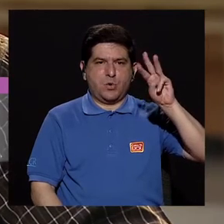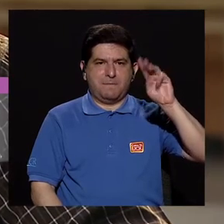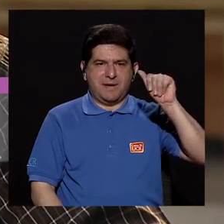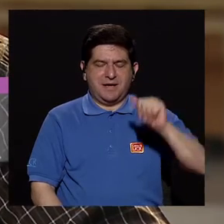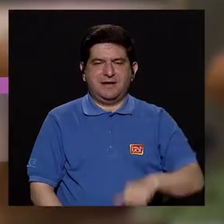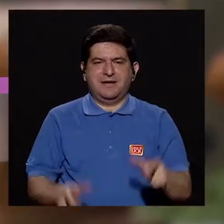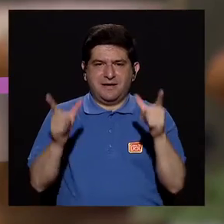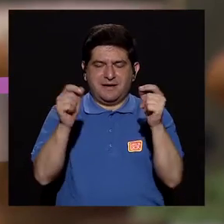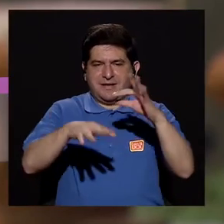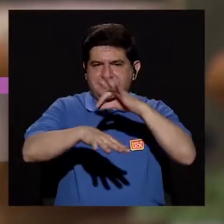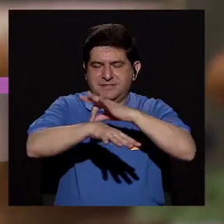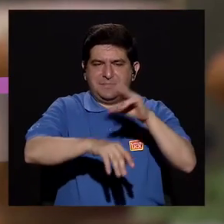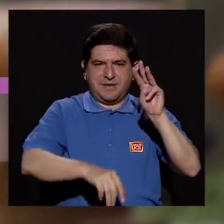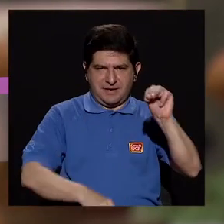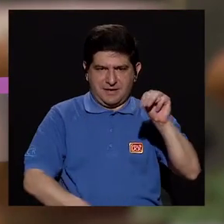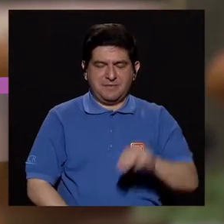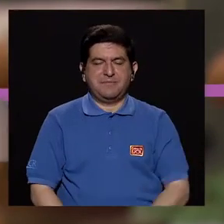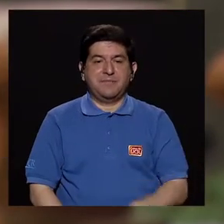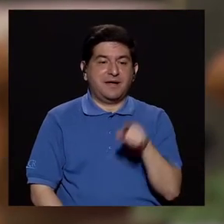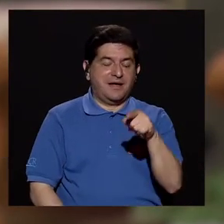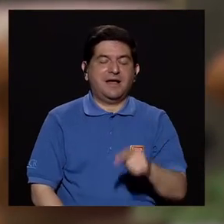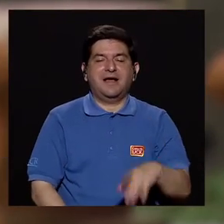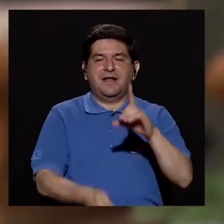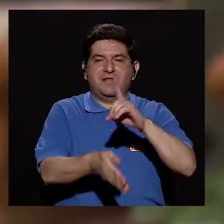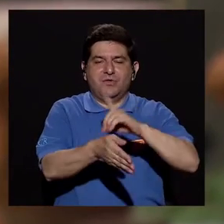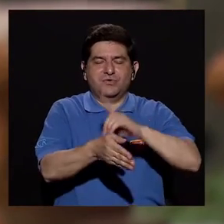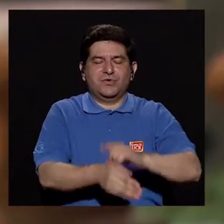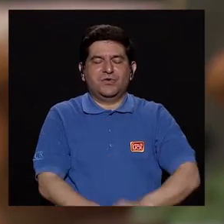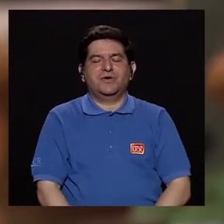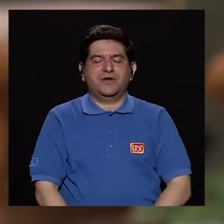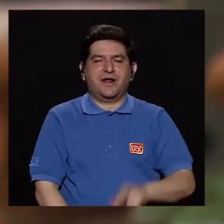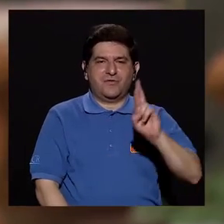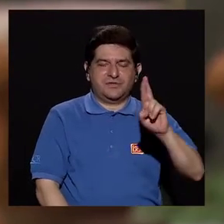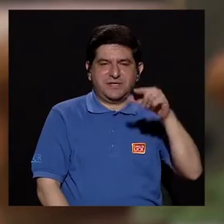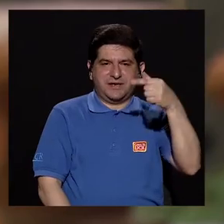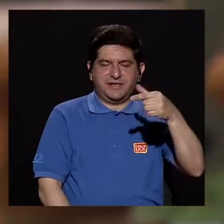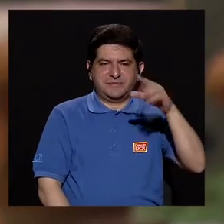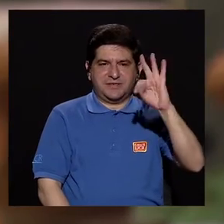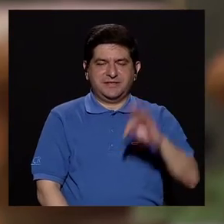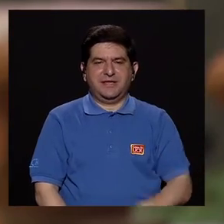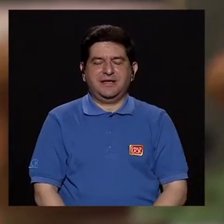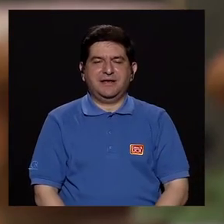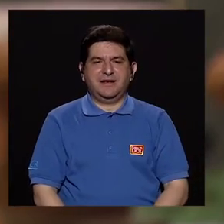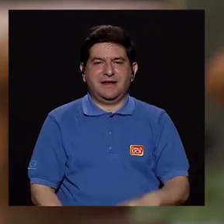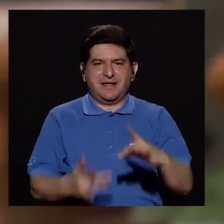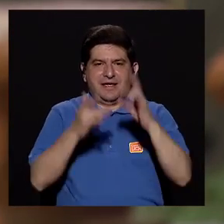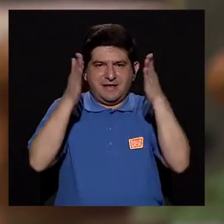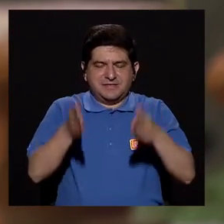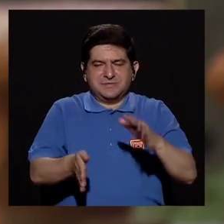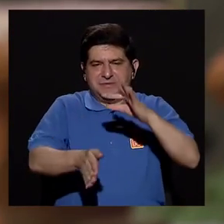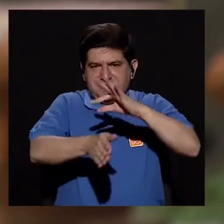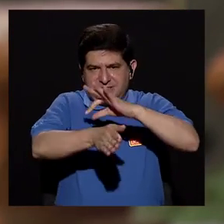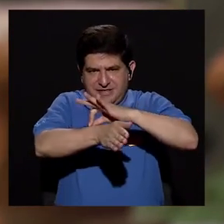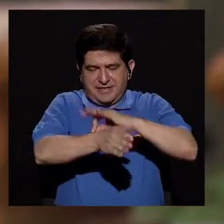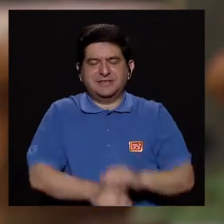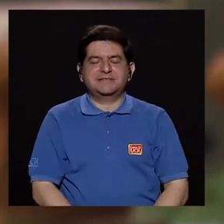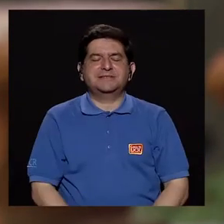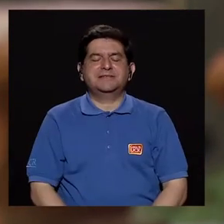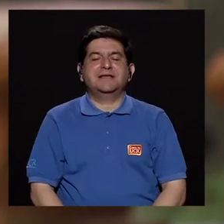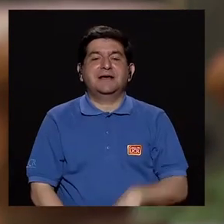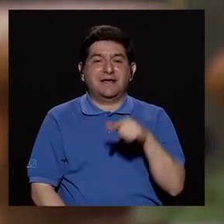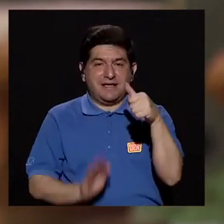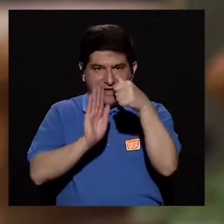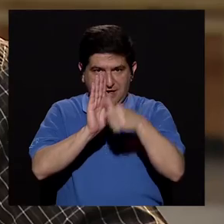nos acompaña la doctora Roxana Gaspar Taylor, que es dermatóloga especialista en cirugía dermatológica y